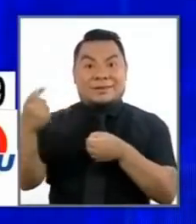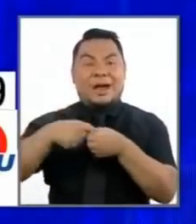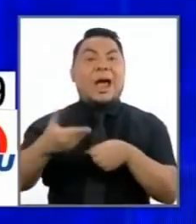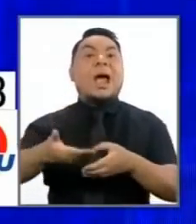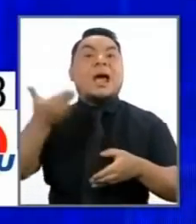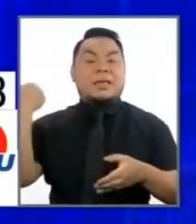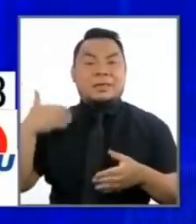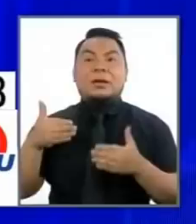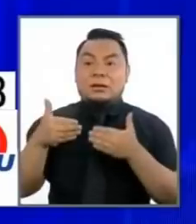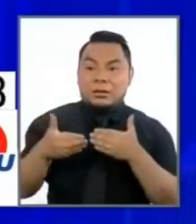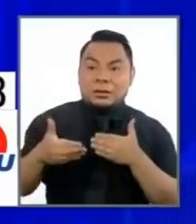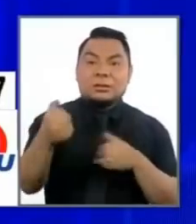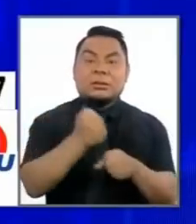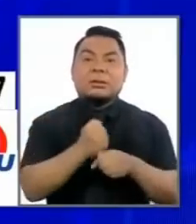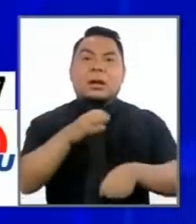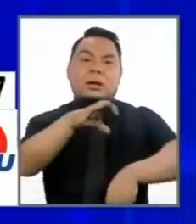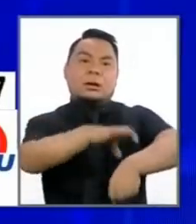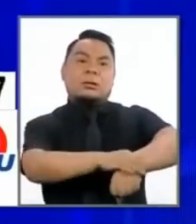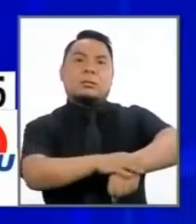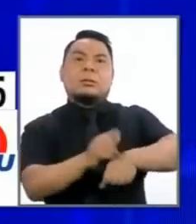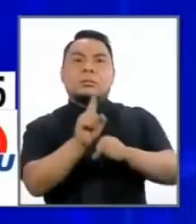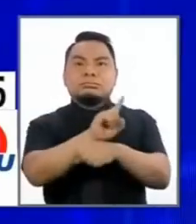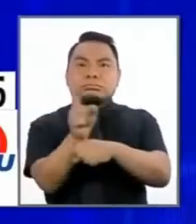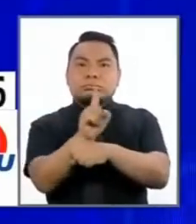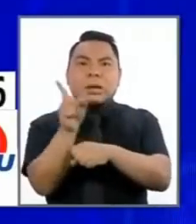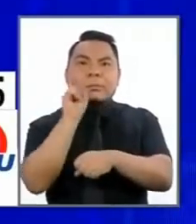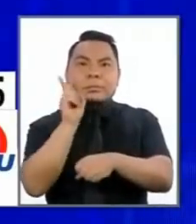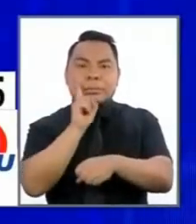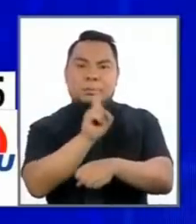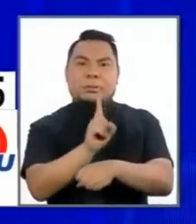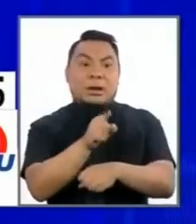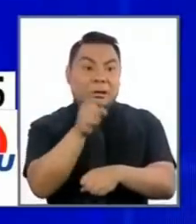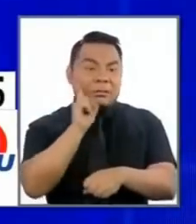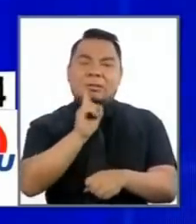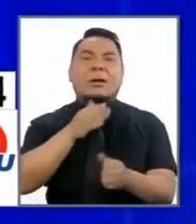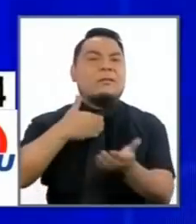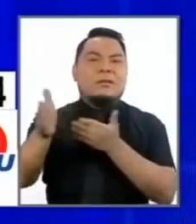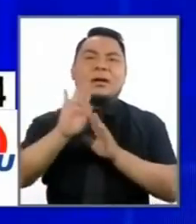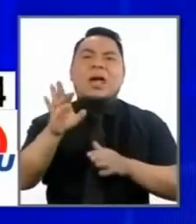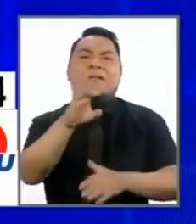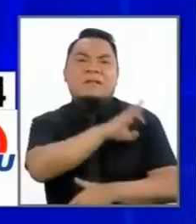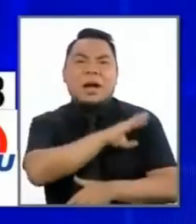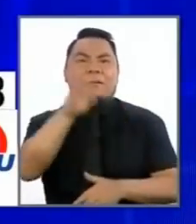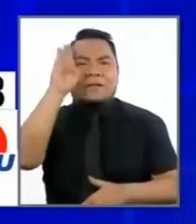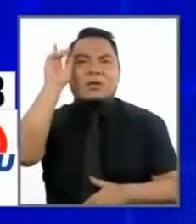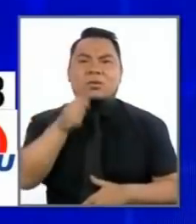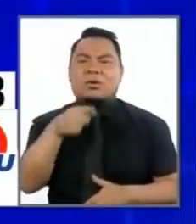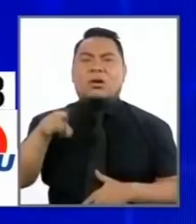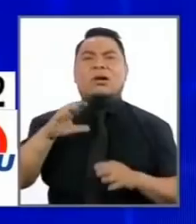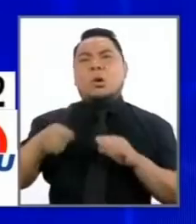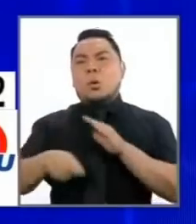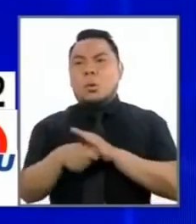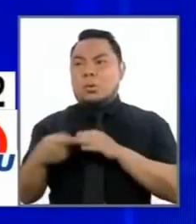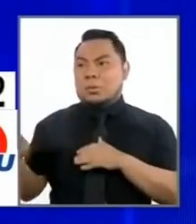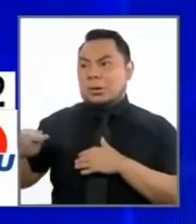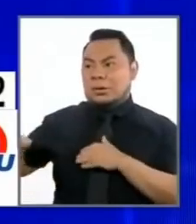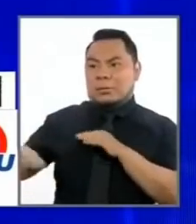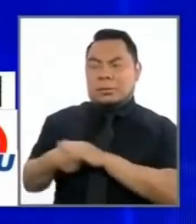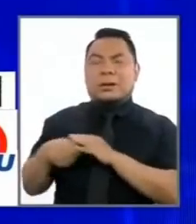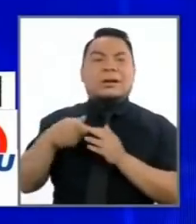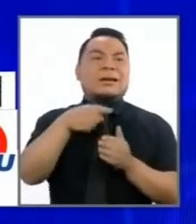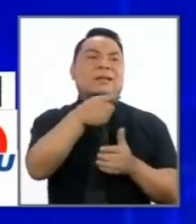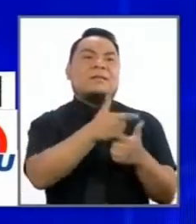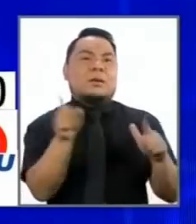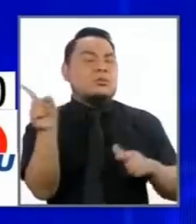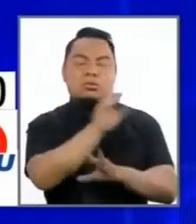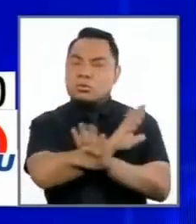también durante sus funciones. No vamos a permitir más policía ni fiscales ni jueces corruptos que se vendan a la